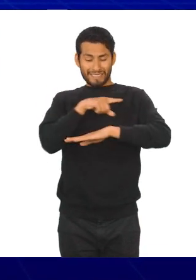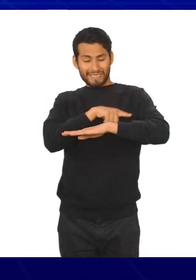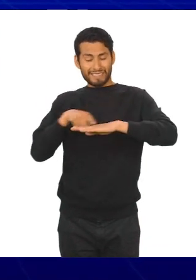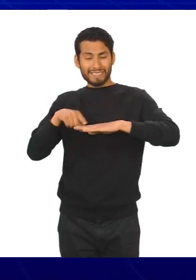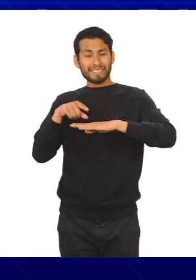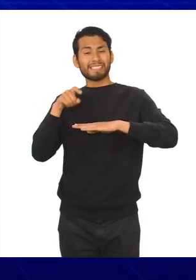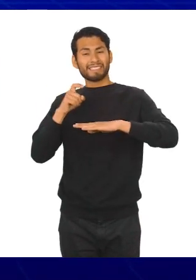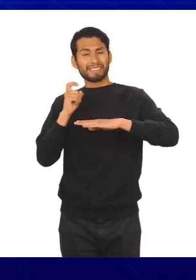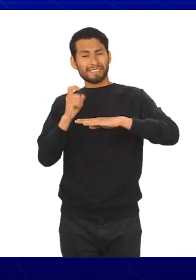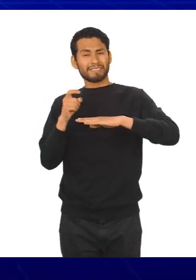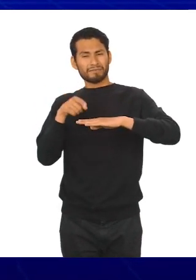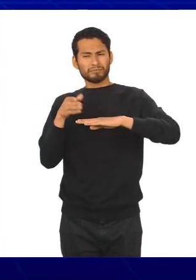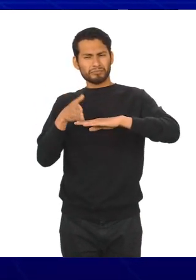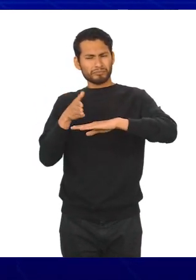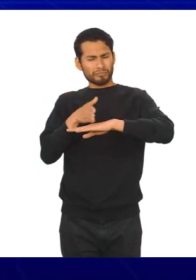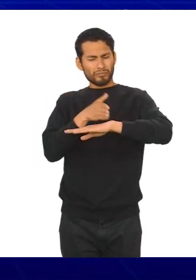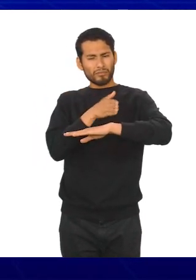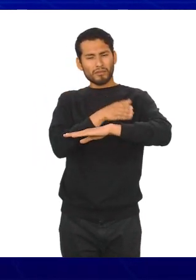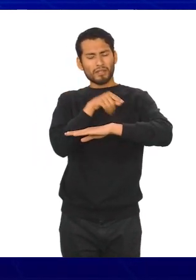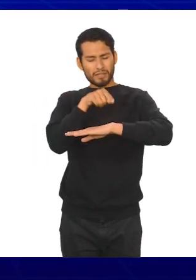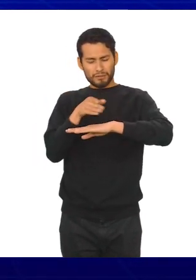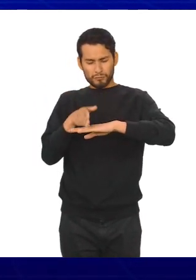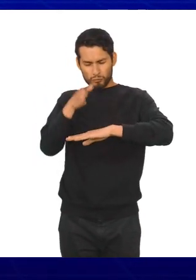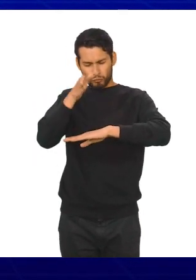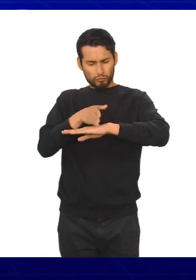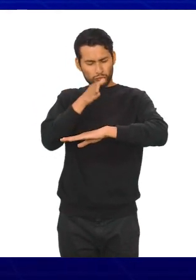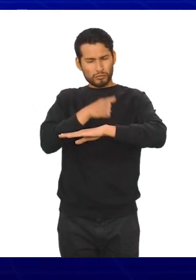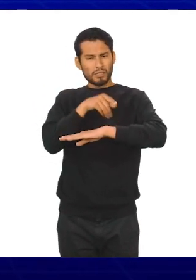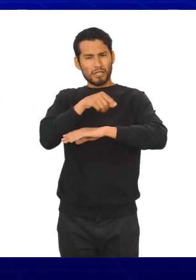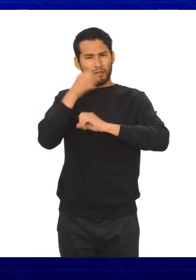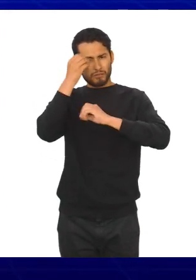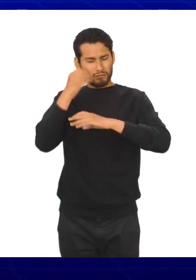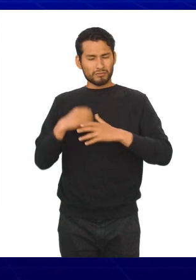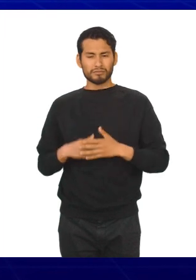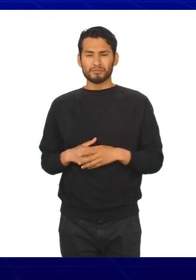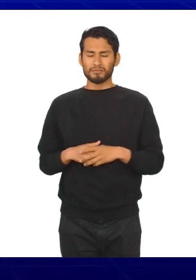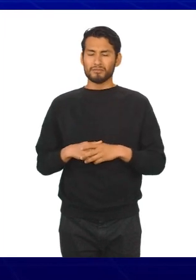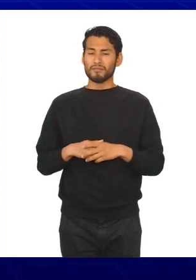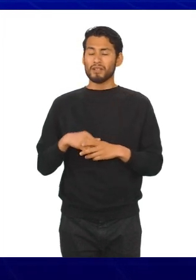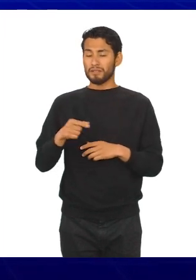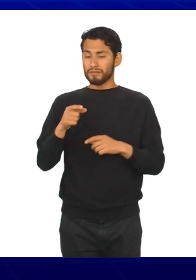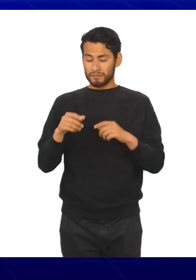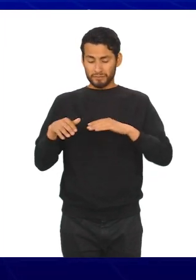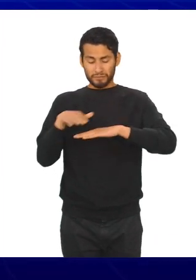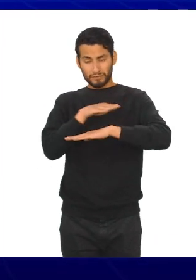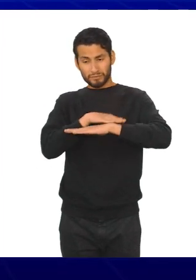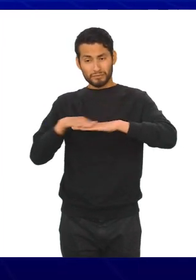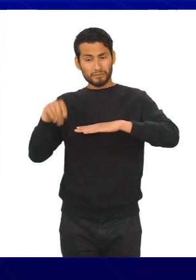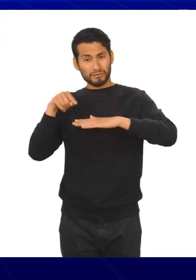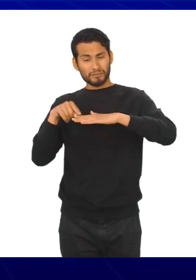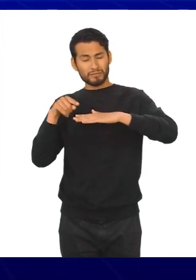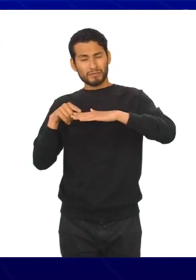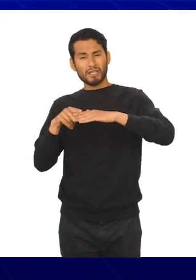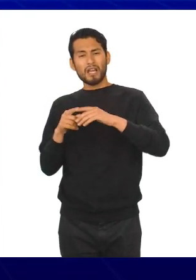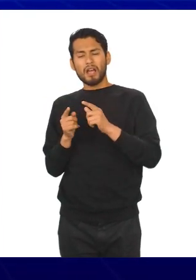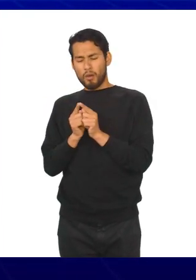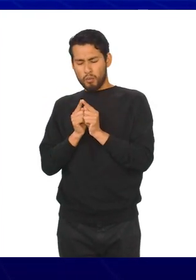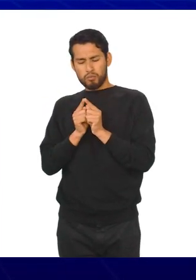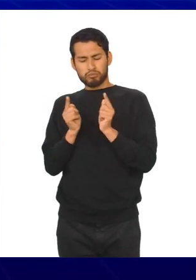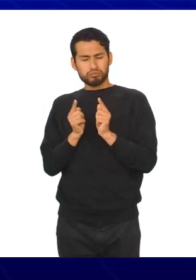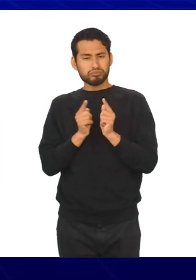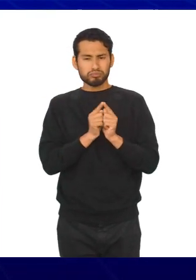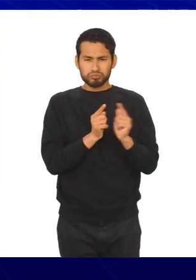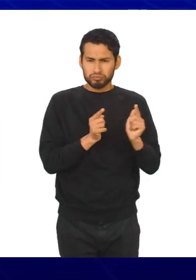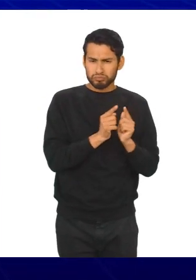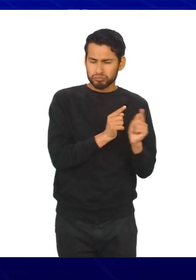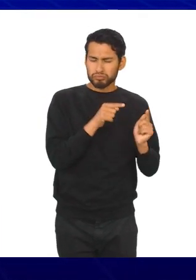que se ha dividido en rangos en el cual se encuentran los datos. Ahora, las bases de los rectángulos consisten en el ancho